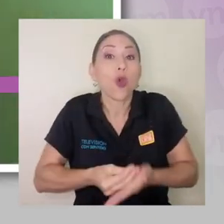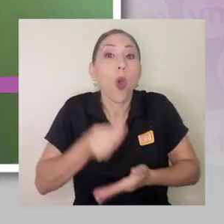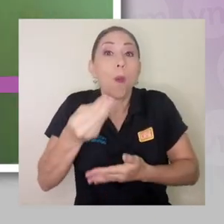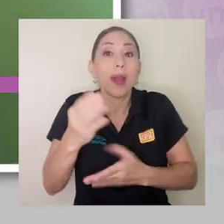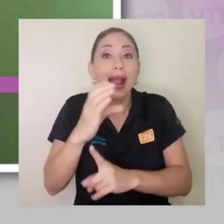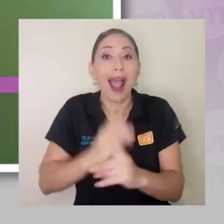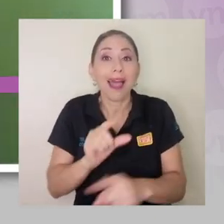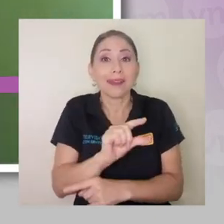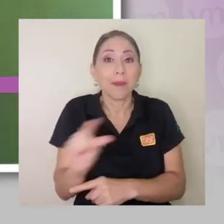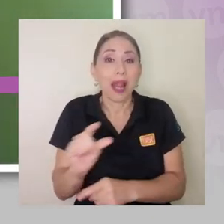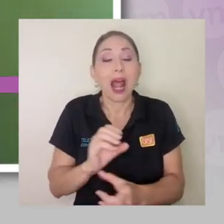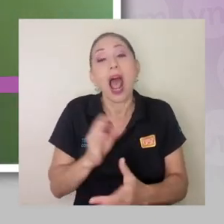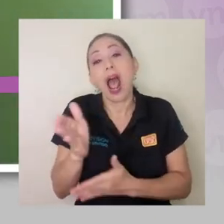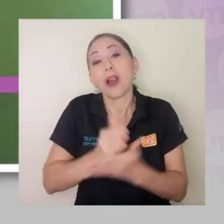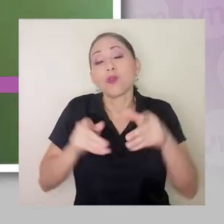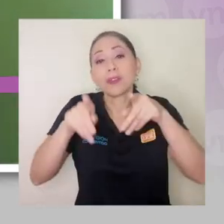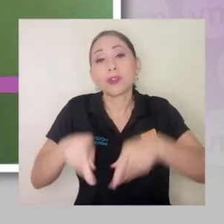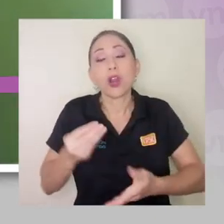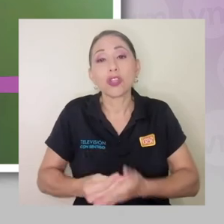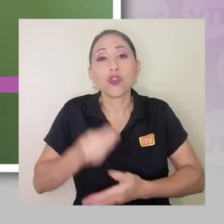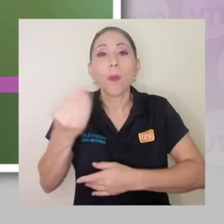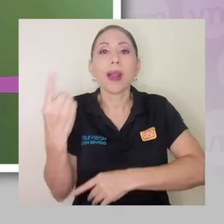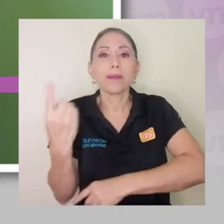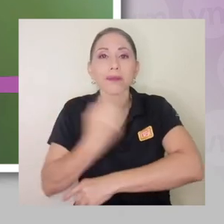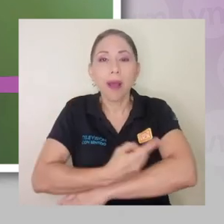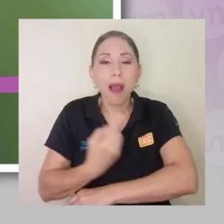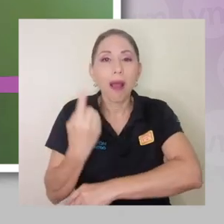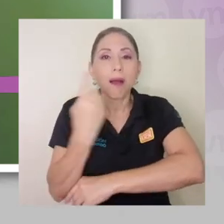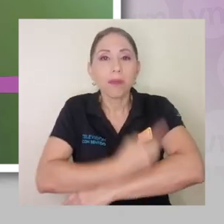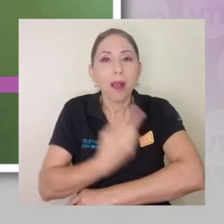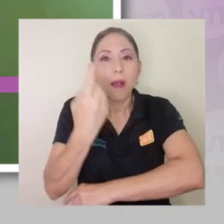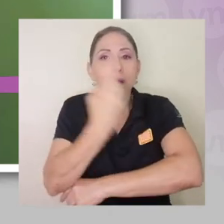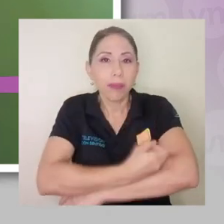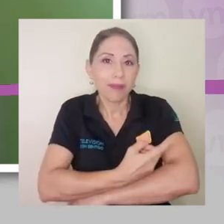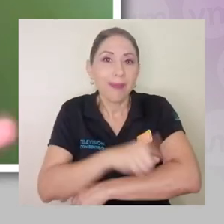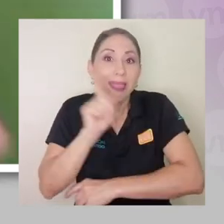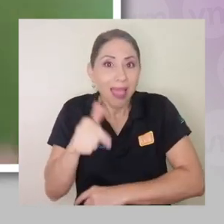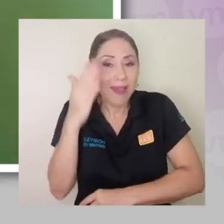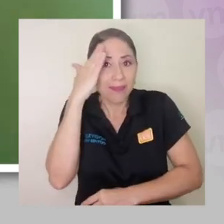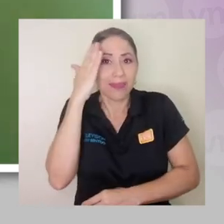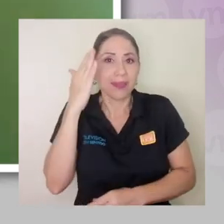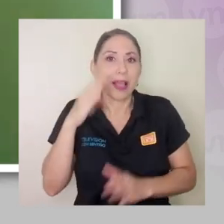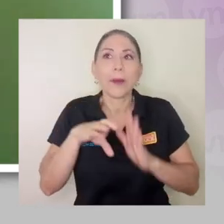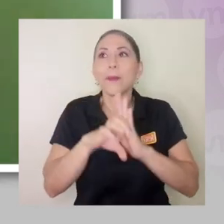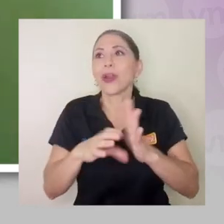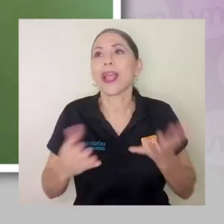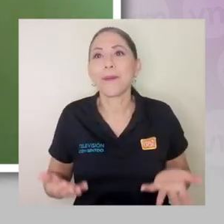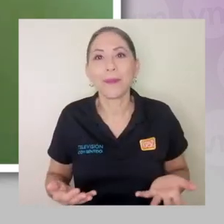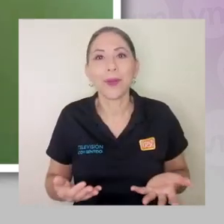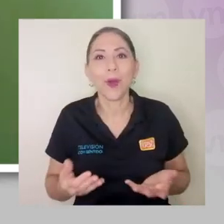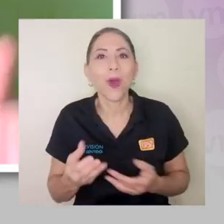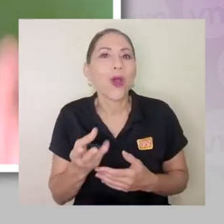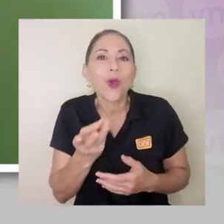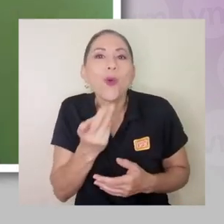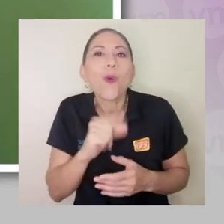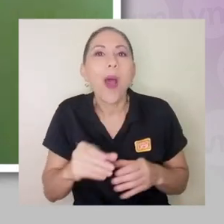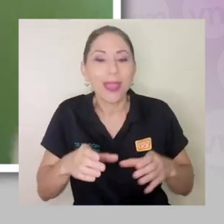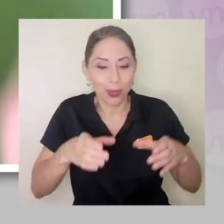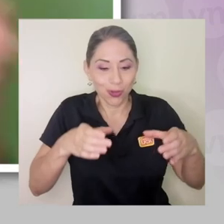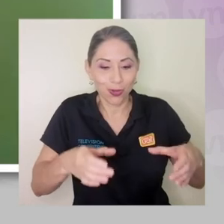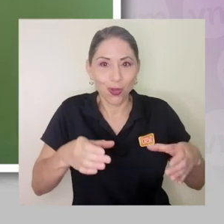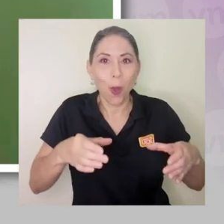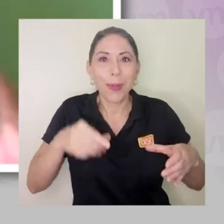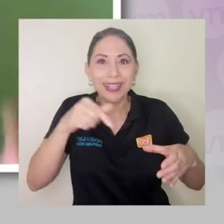que compran por día. Entonces, es tener esa claridad de, por ejemplo, cosas tan básicas como, bueno, ¿cuántos toppers tengo para